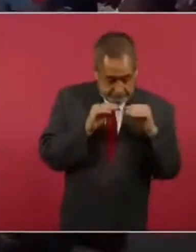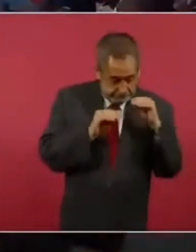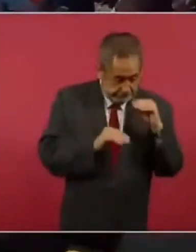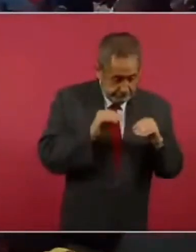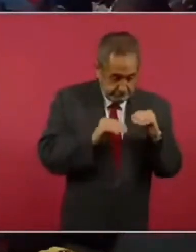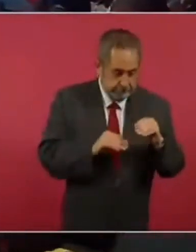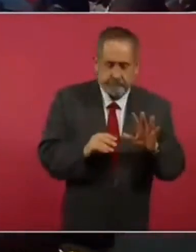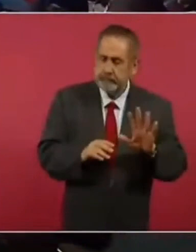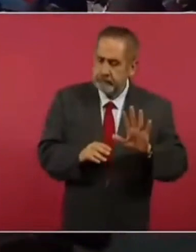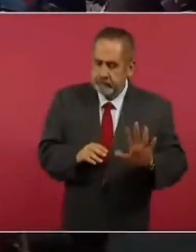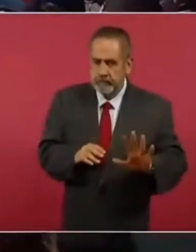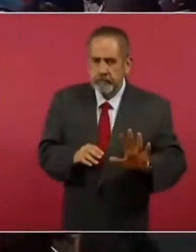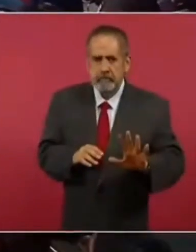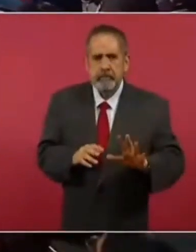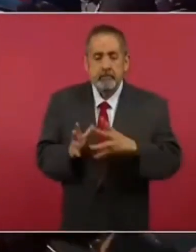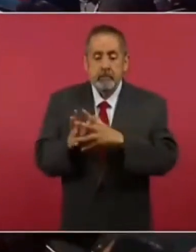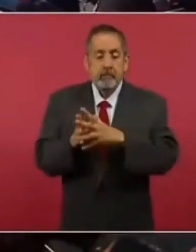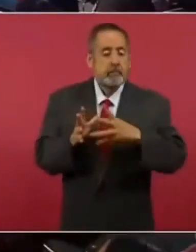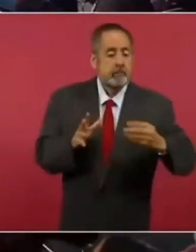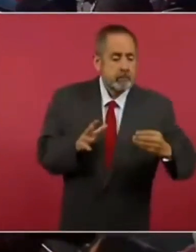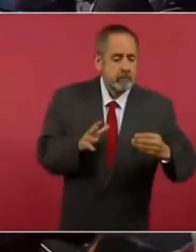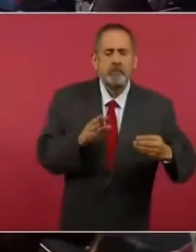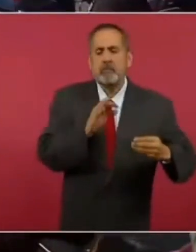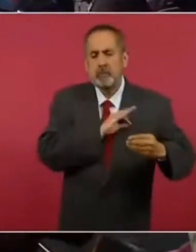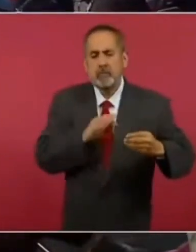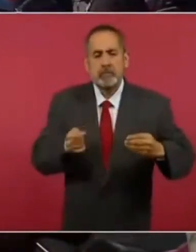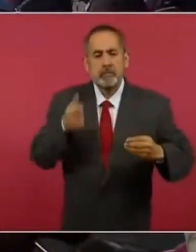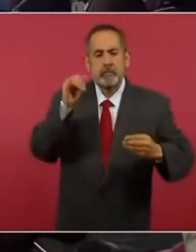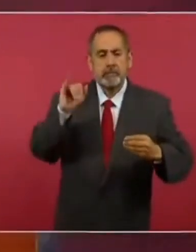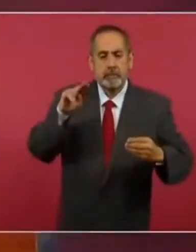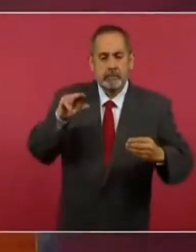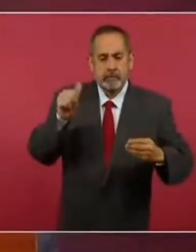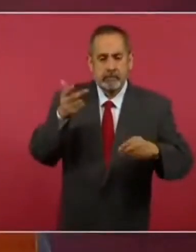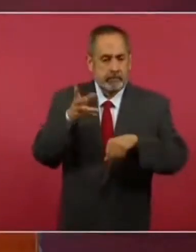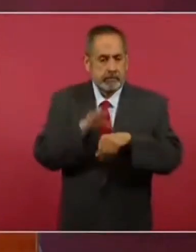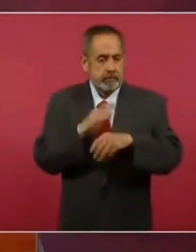también están permitidas siempre que el INAH lo autorice.